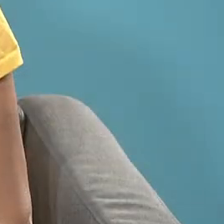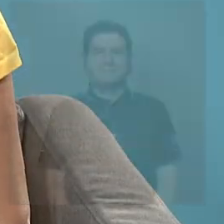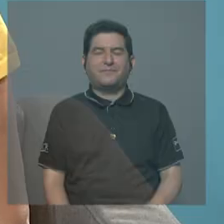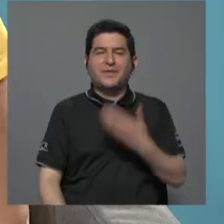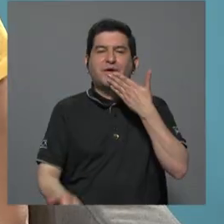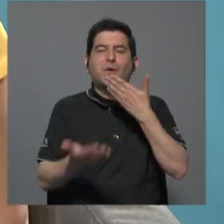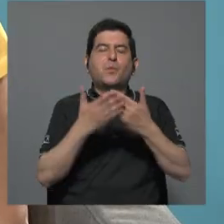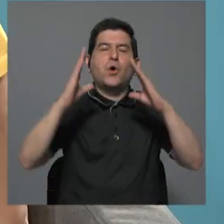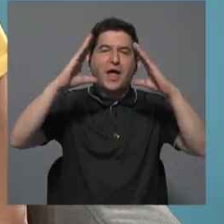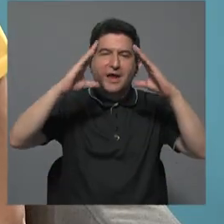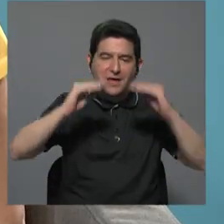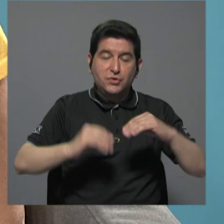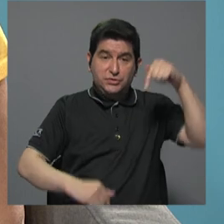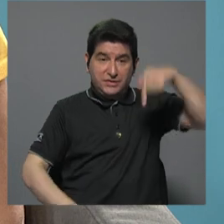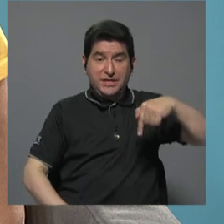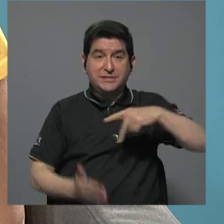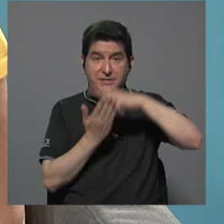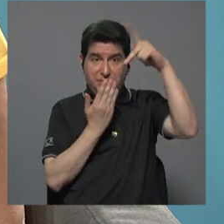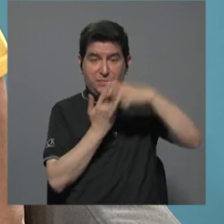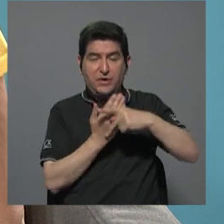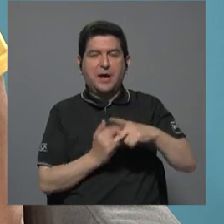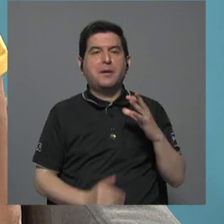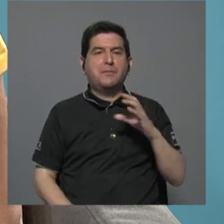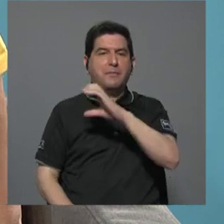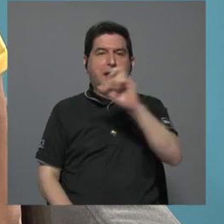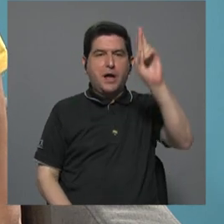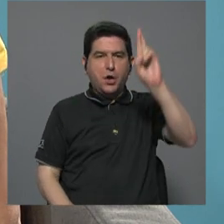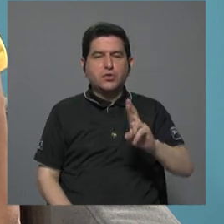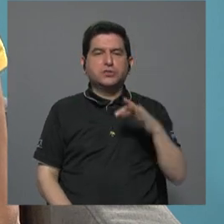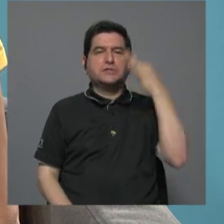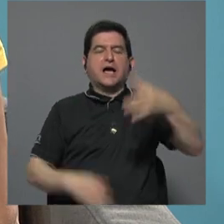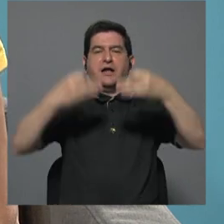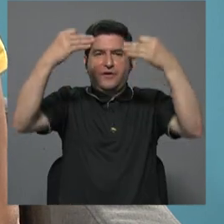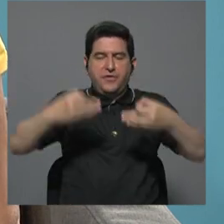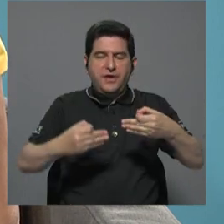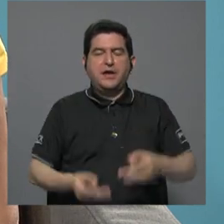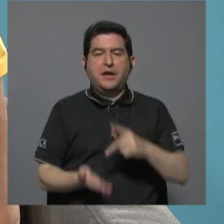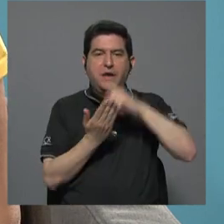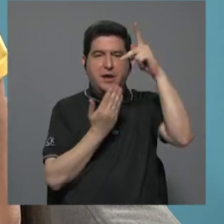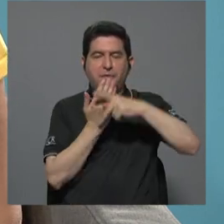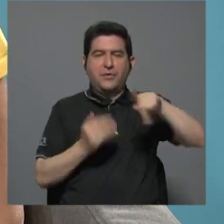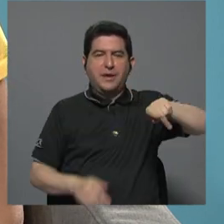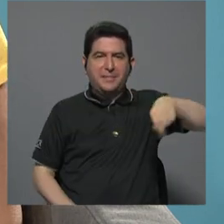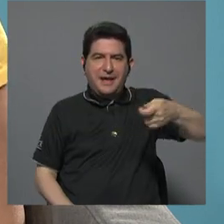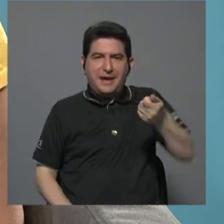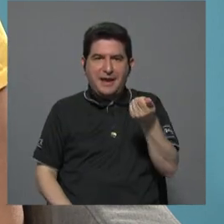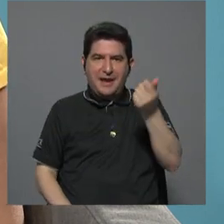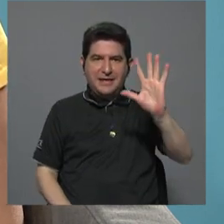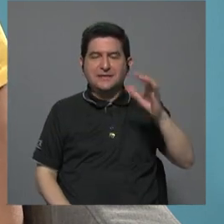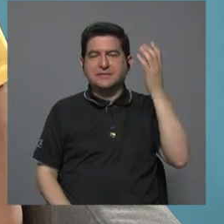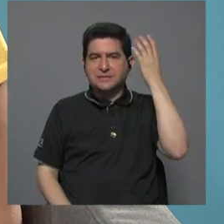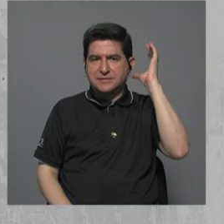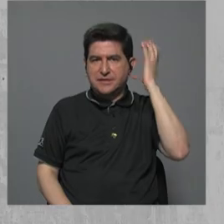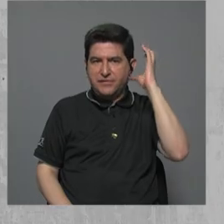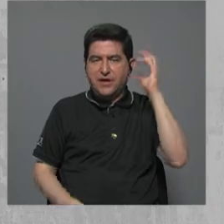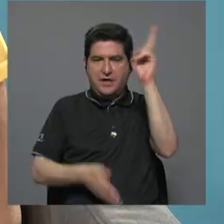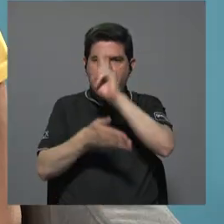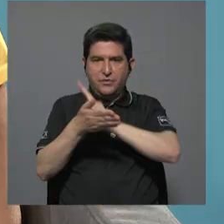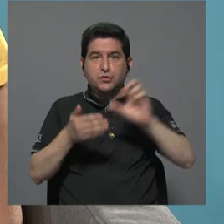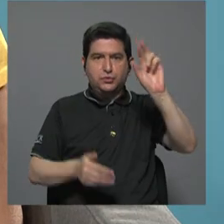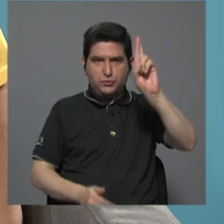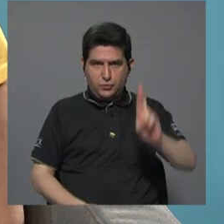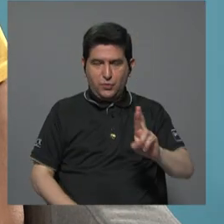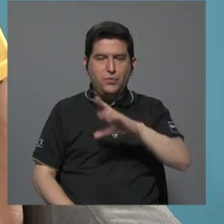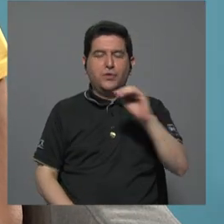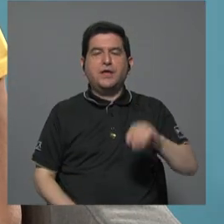Muy buenas noches, esto es Costa Rica en Juego, una producción de Canal 15, las radioemisoras de la Universidad de Costa